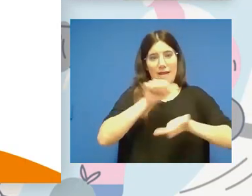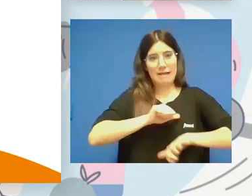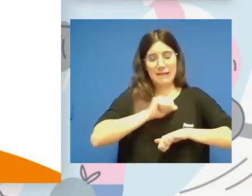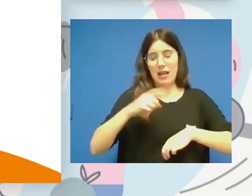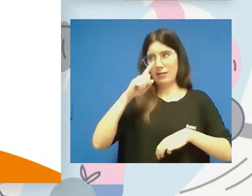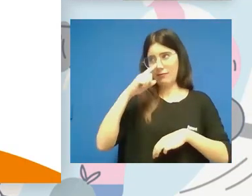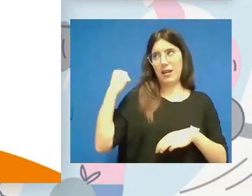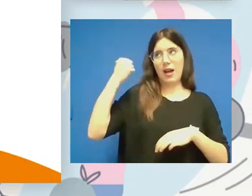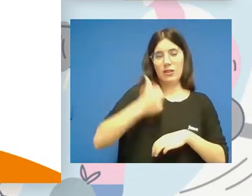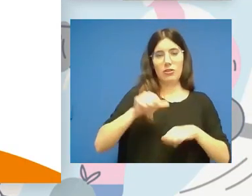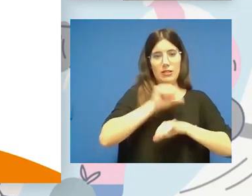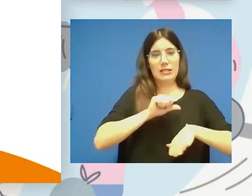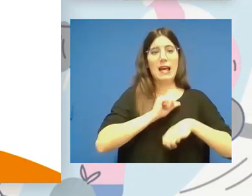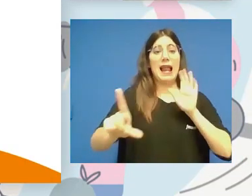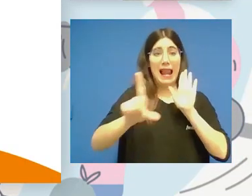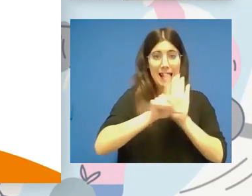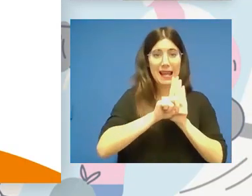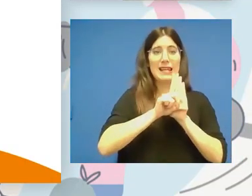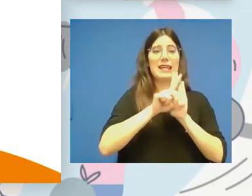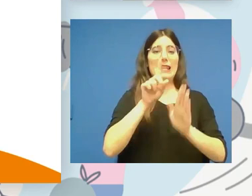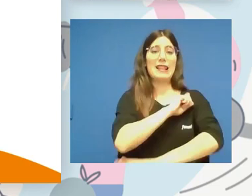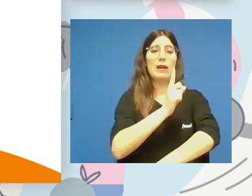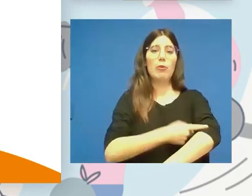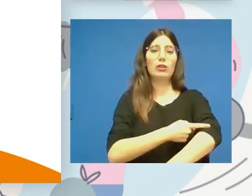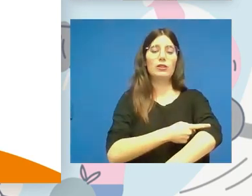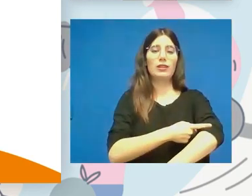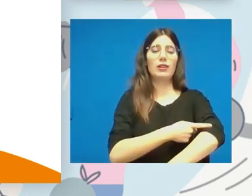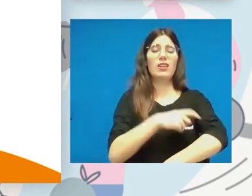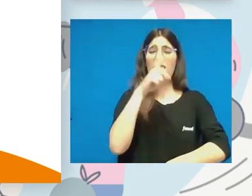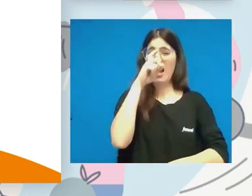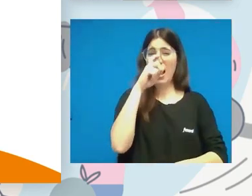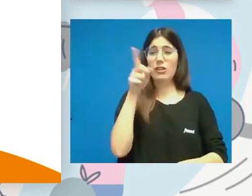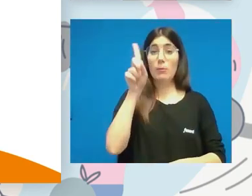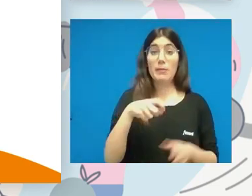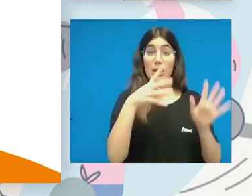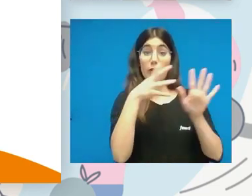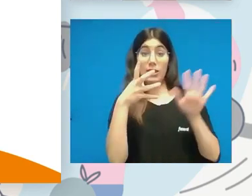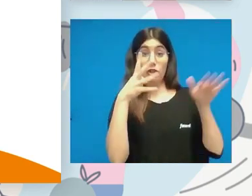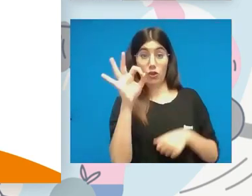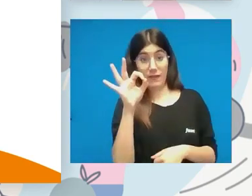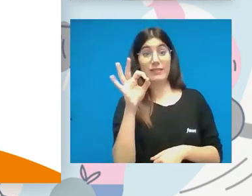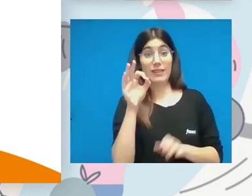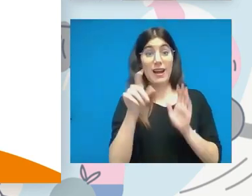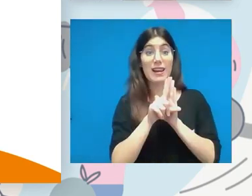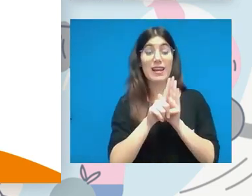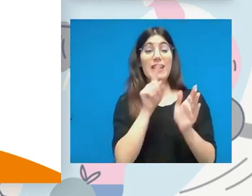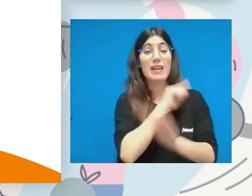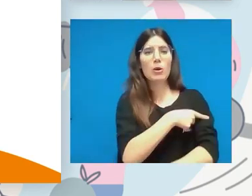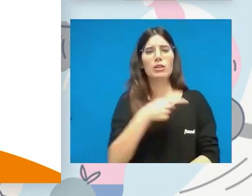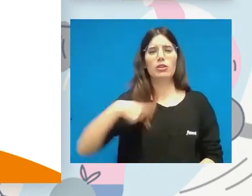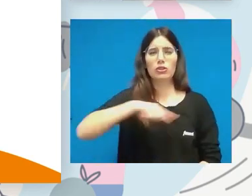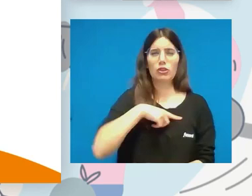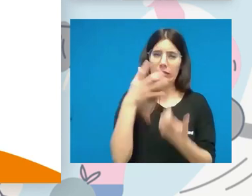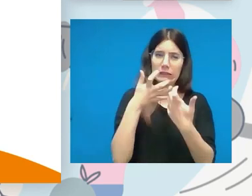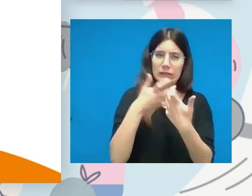muchísimos años. La ley del deporte estaba vigente desde el año 1990 y llevábamos muchísimo tiempo esperando